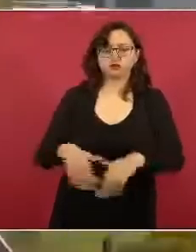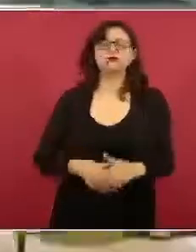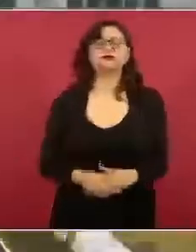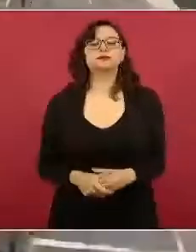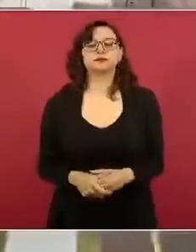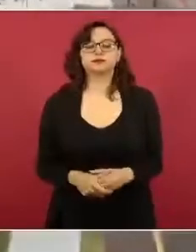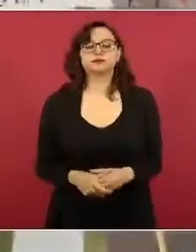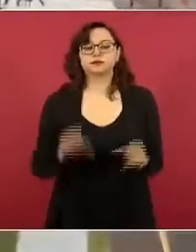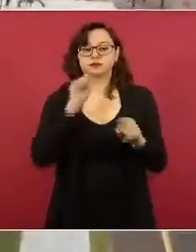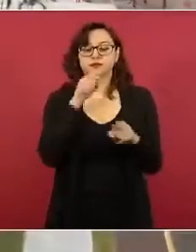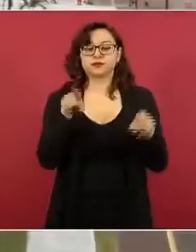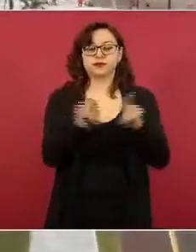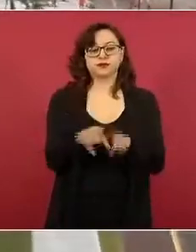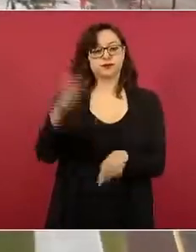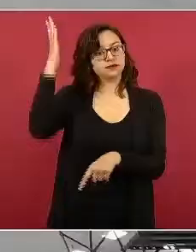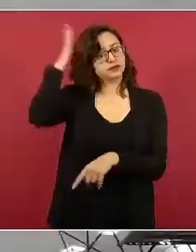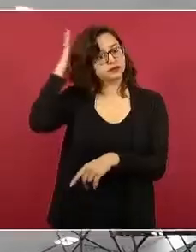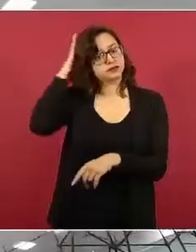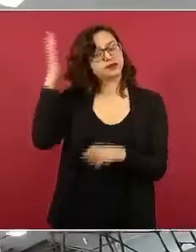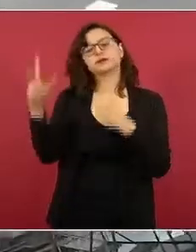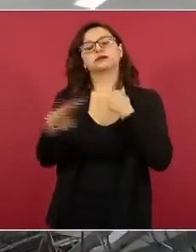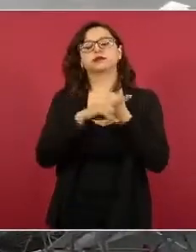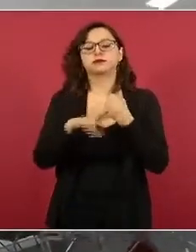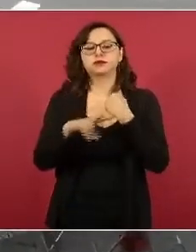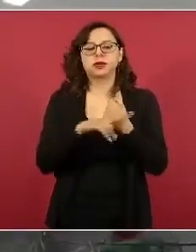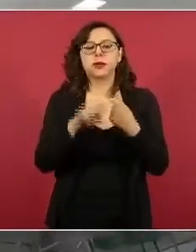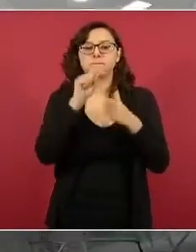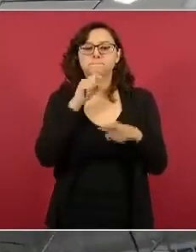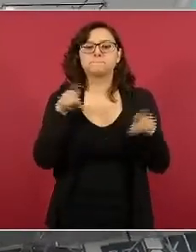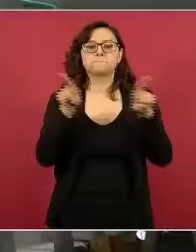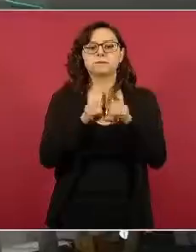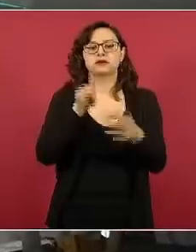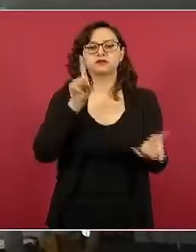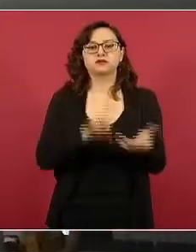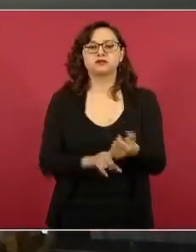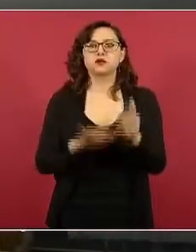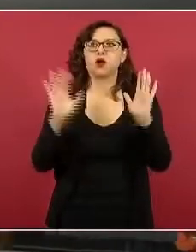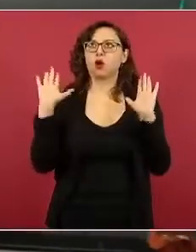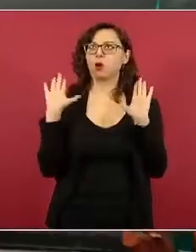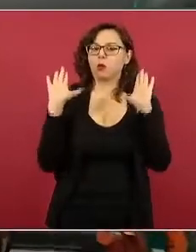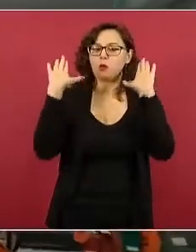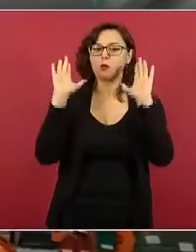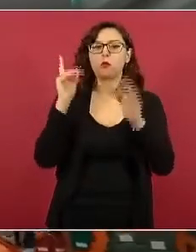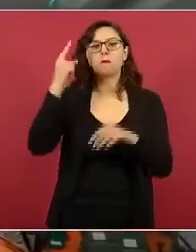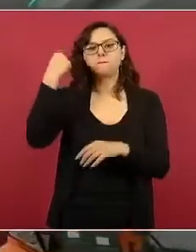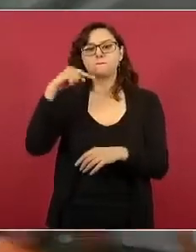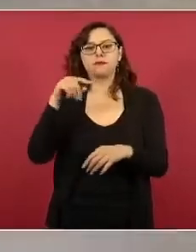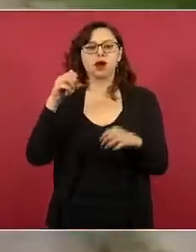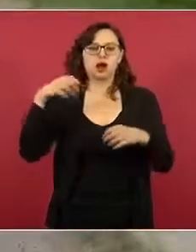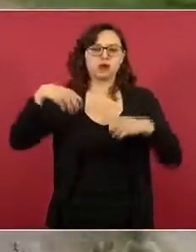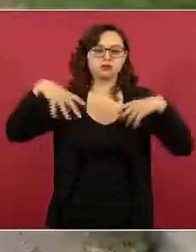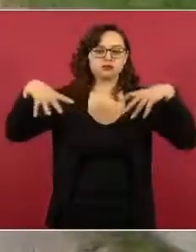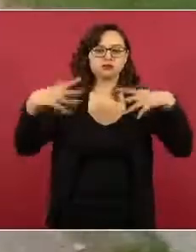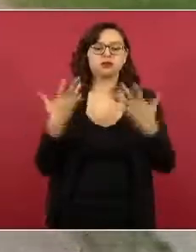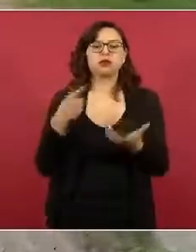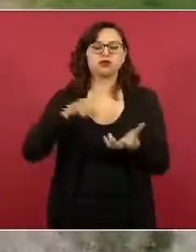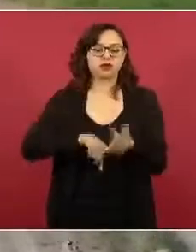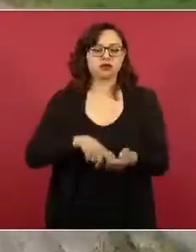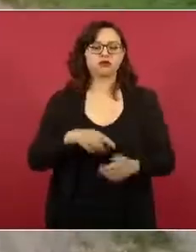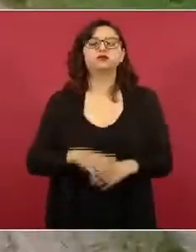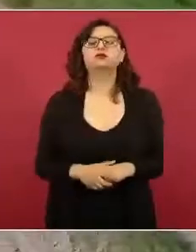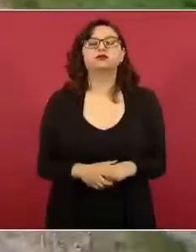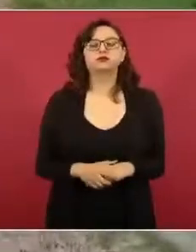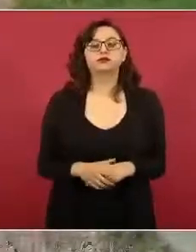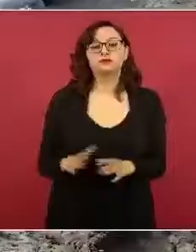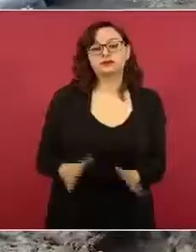central se trabaja en la colocación de cristalería en su interior y colocación de soportes para falso plafón en el área de video wall. En los servicios de integración